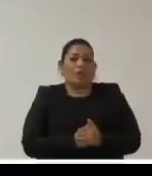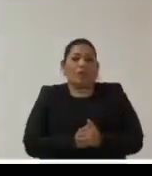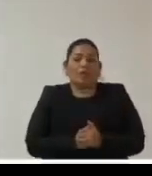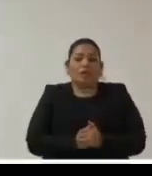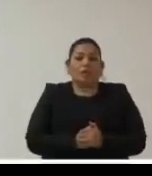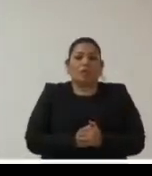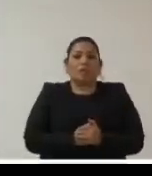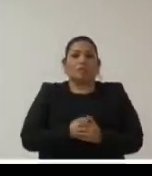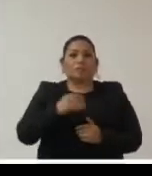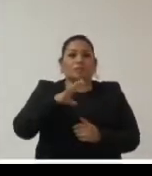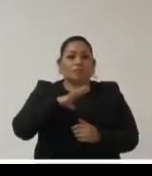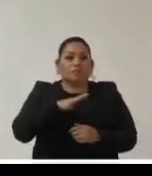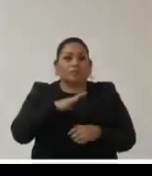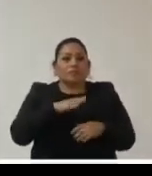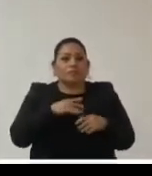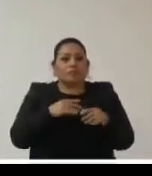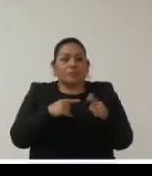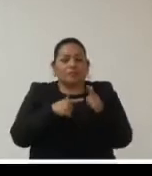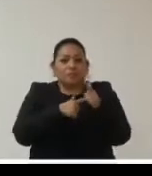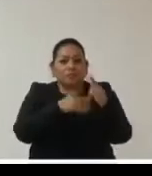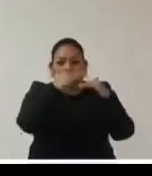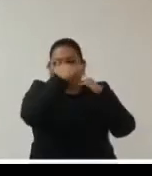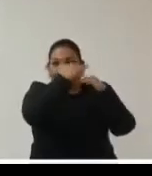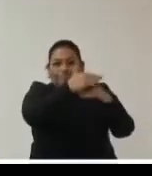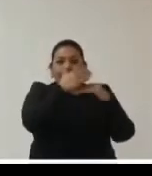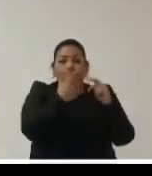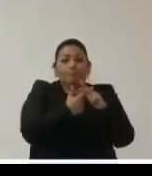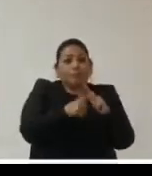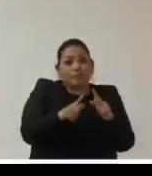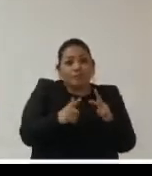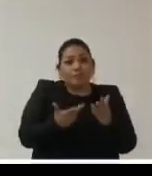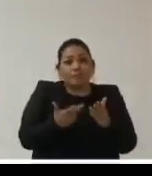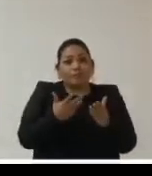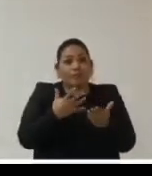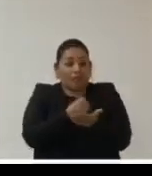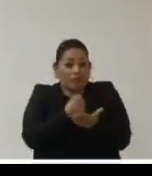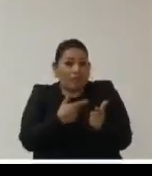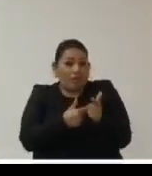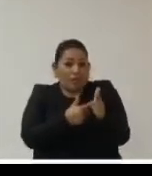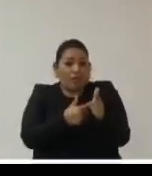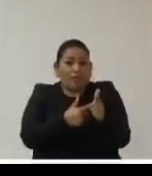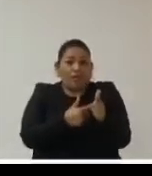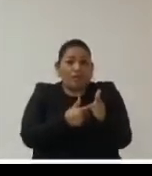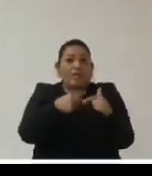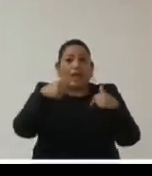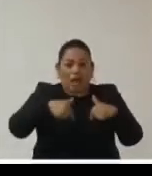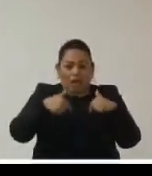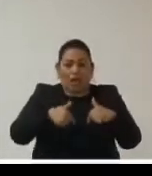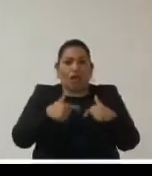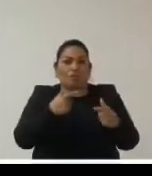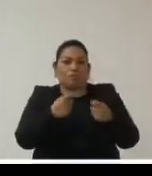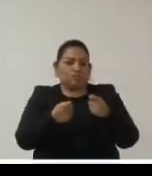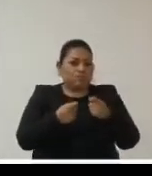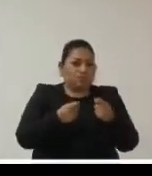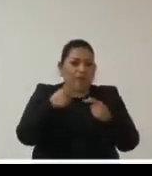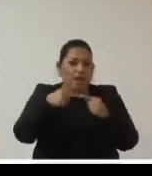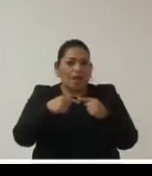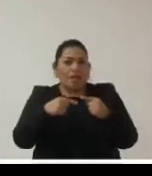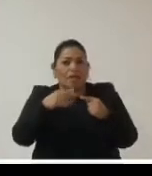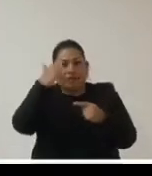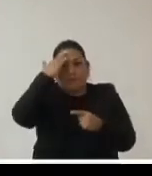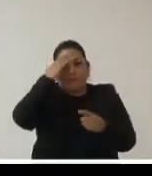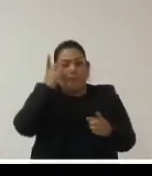marcha tienen que ir aplicados estos límites principios y garantías y aquí el abanico con el que nos hemos encontrado las